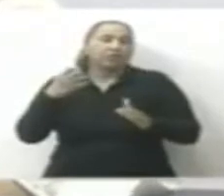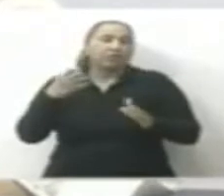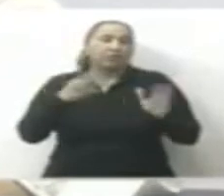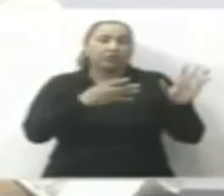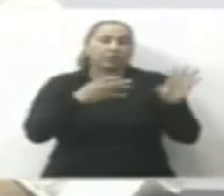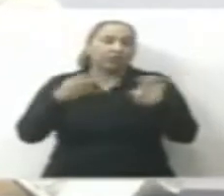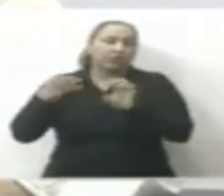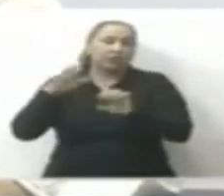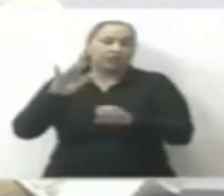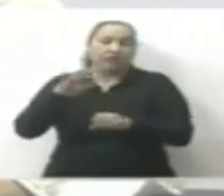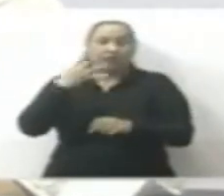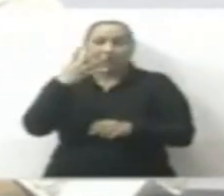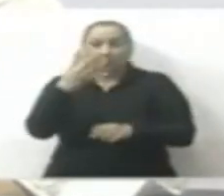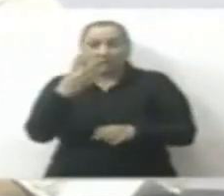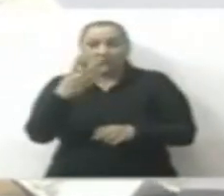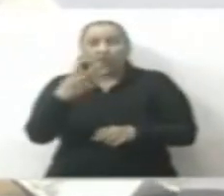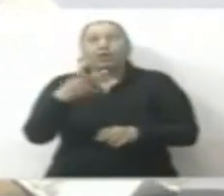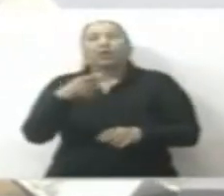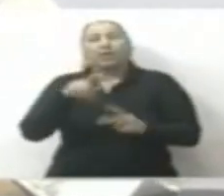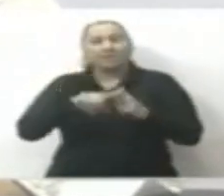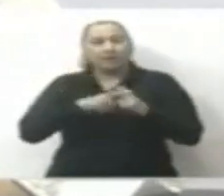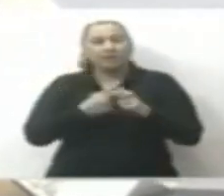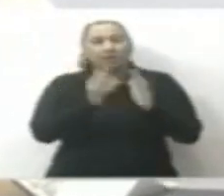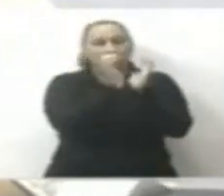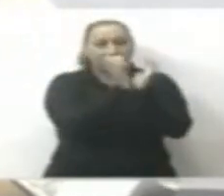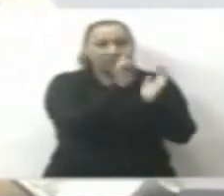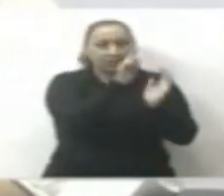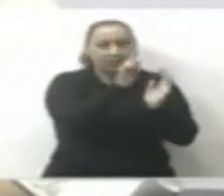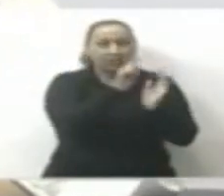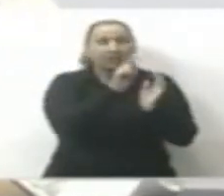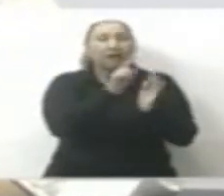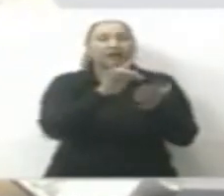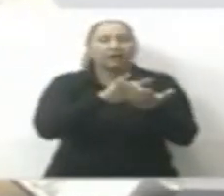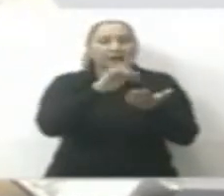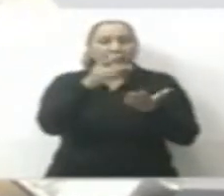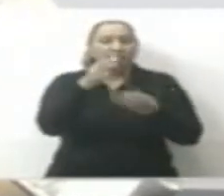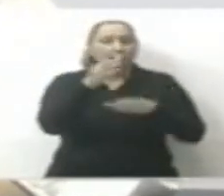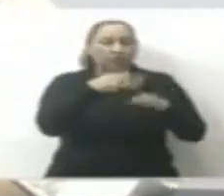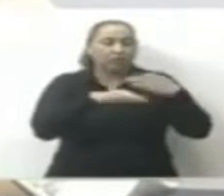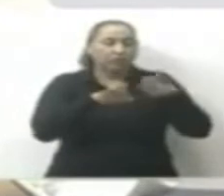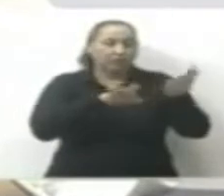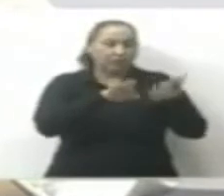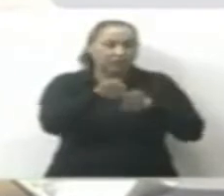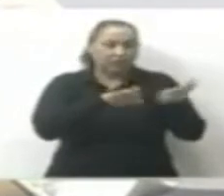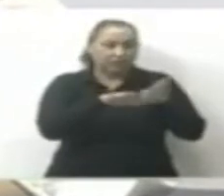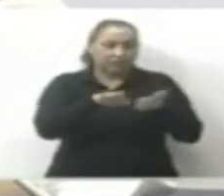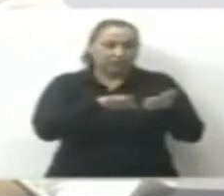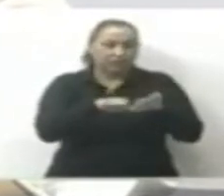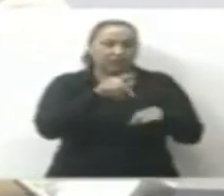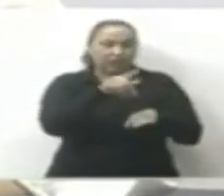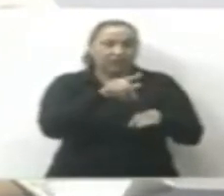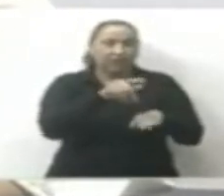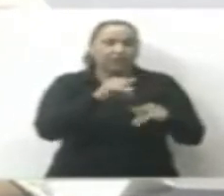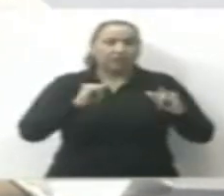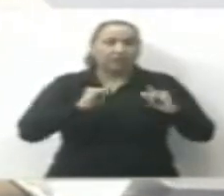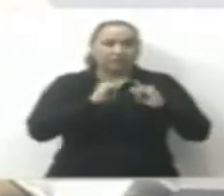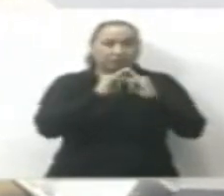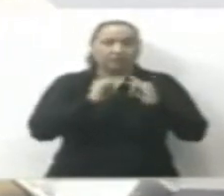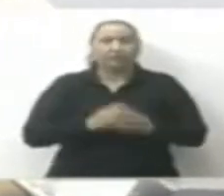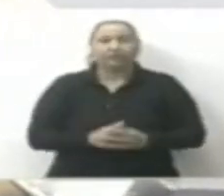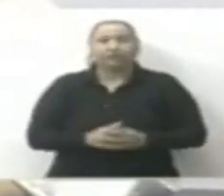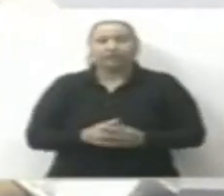Felicidades a quienes forjan con su trabajo a esta noble institución. Han transcurrido ya